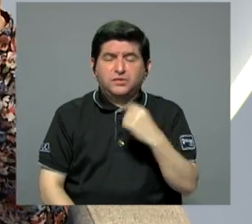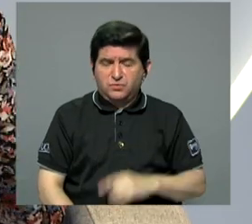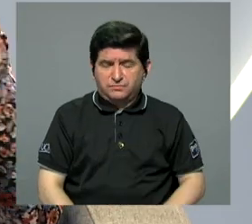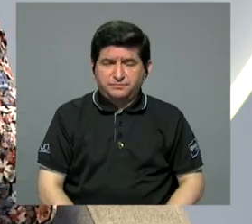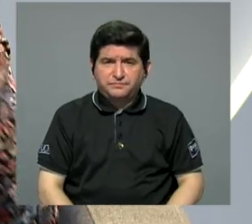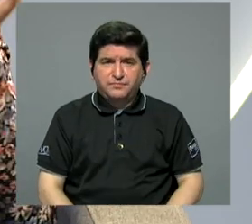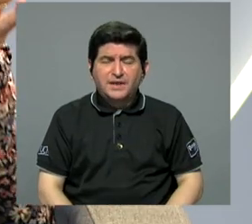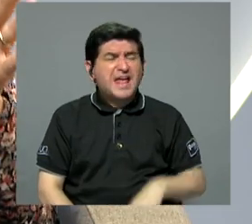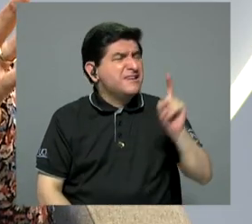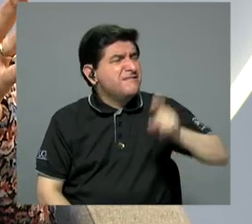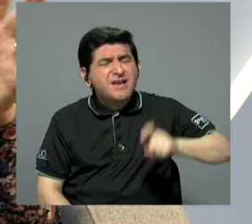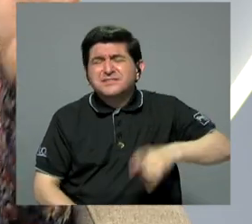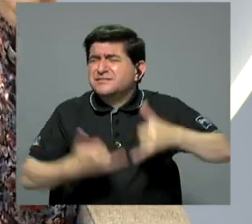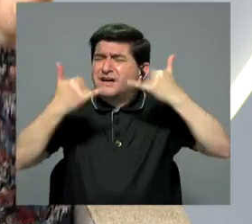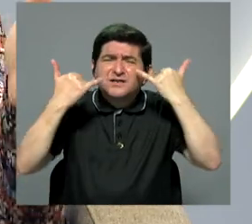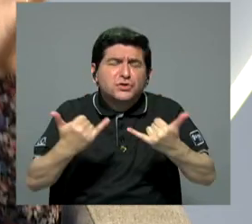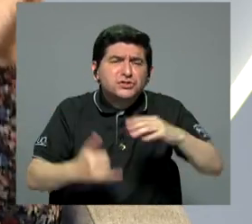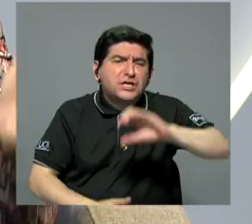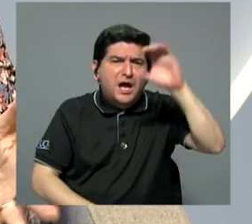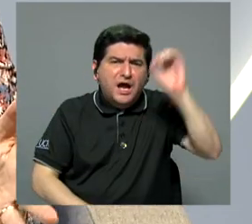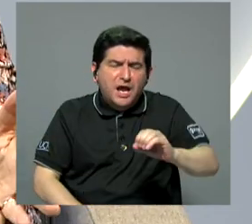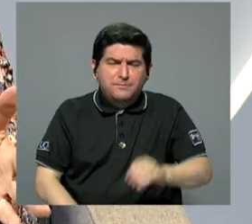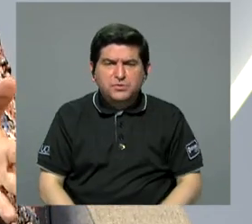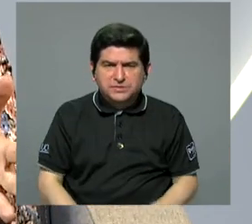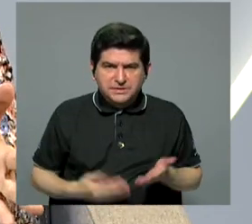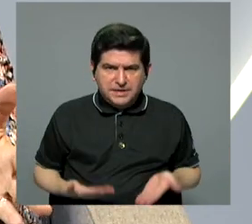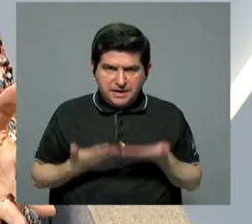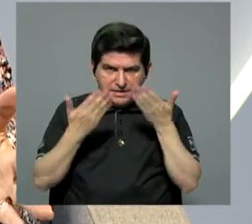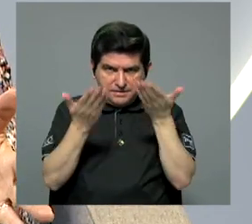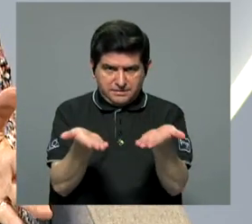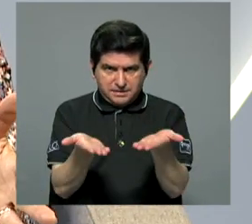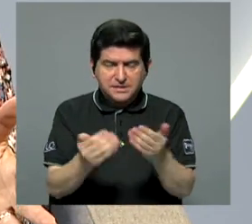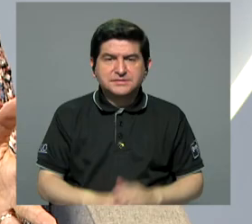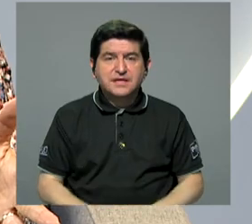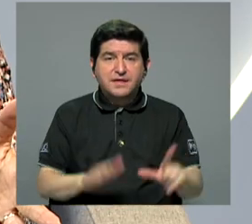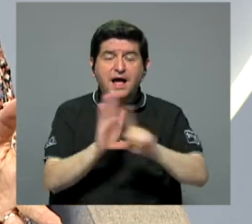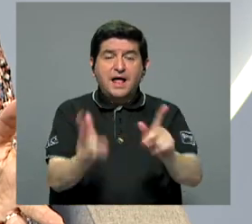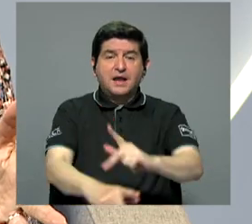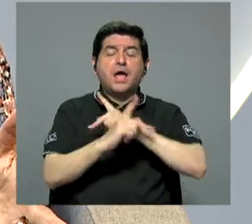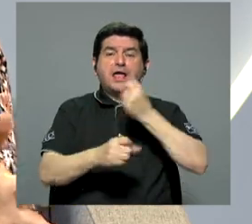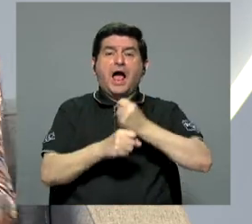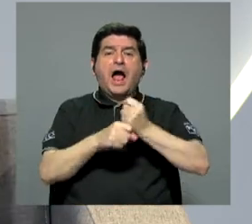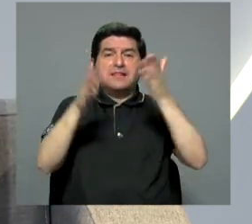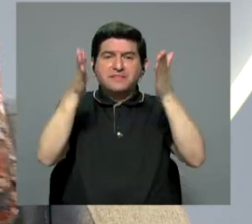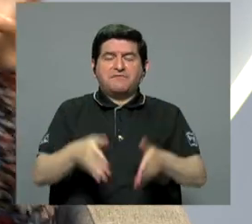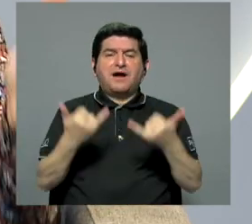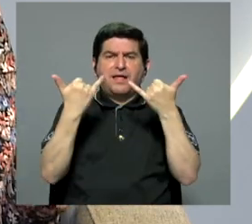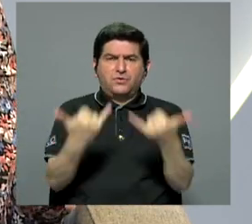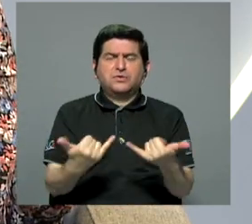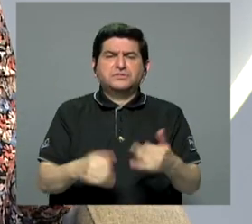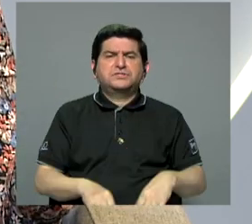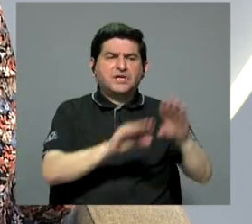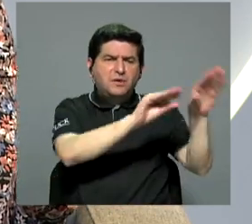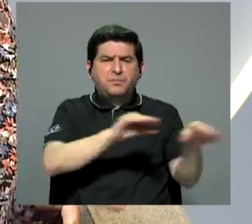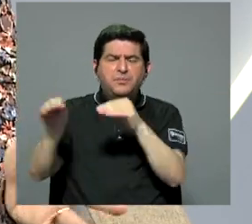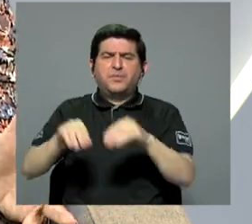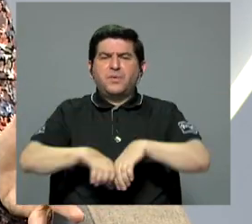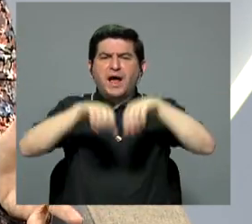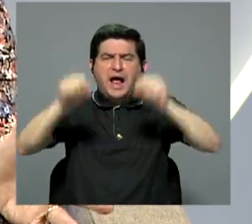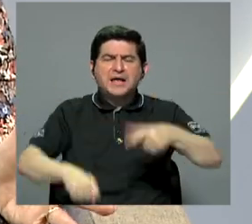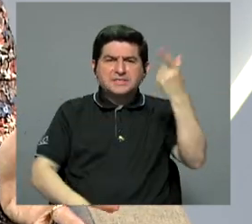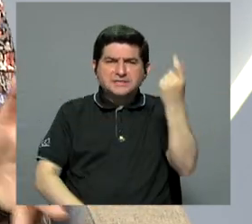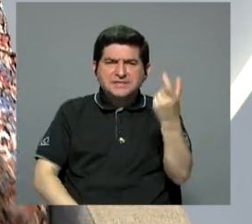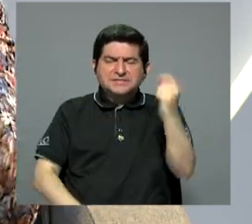que era urgente ya que el porcentaje que se destina, por ejemplo, a la ley de protección del trabajador, ya pasara al régimen de pensiones